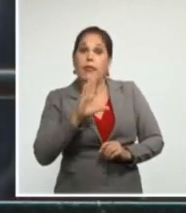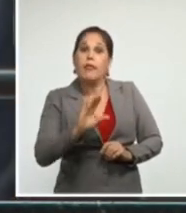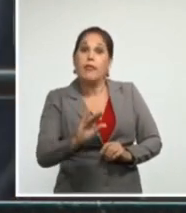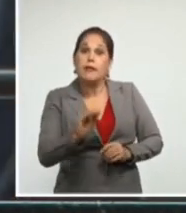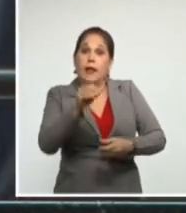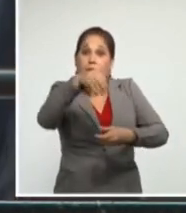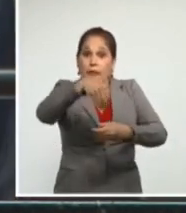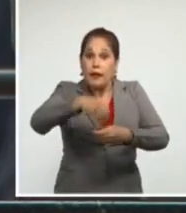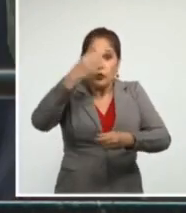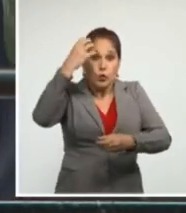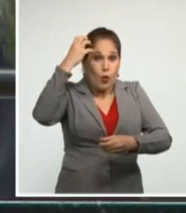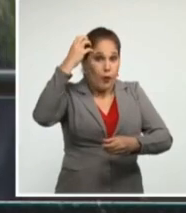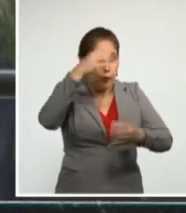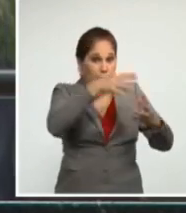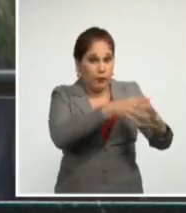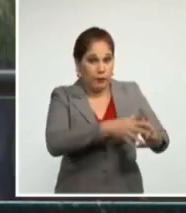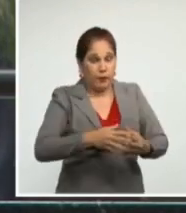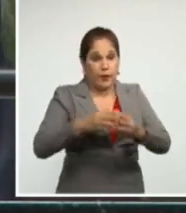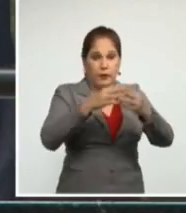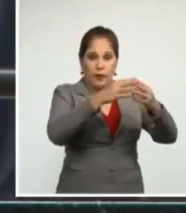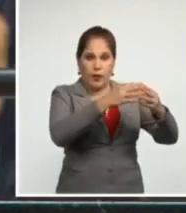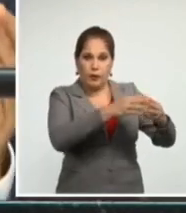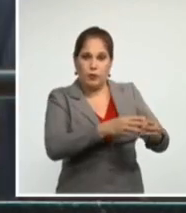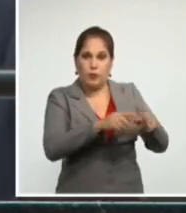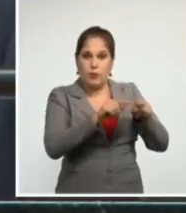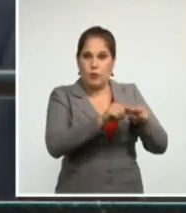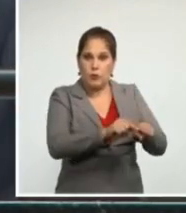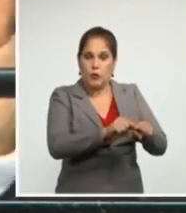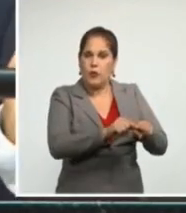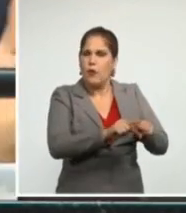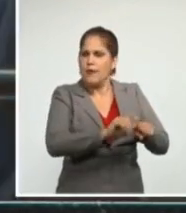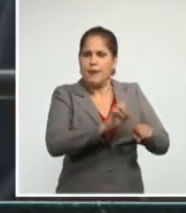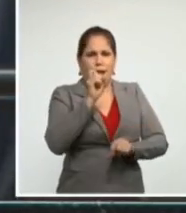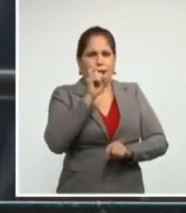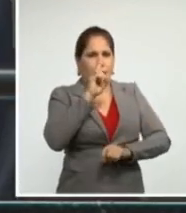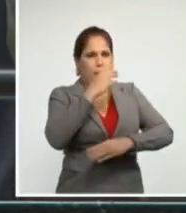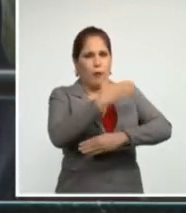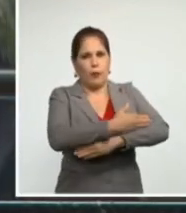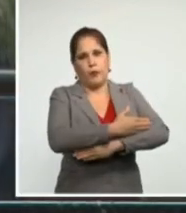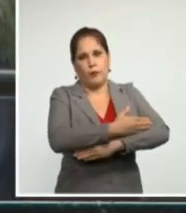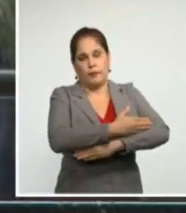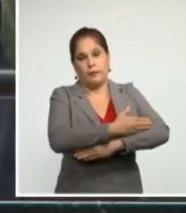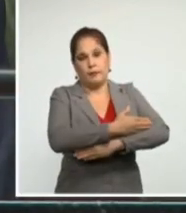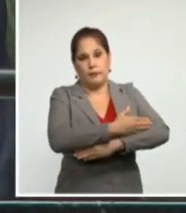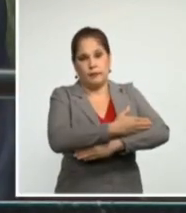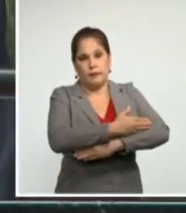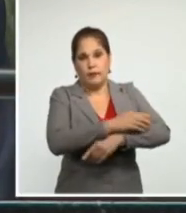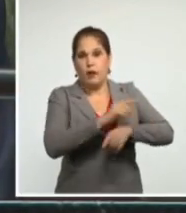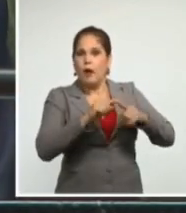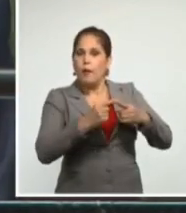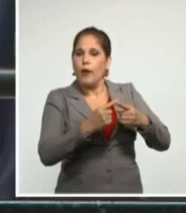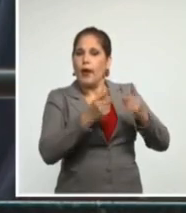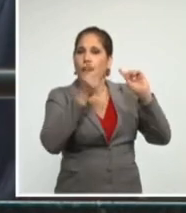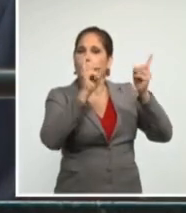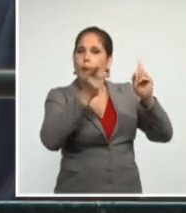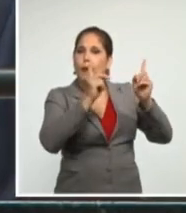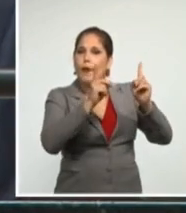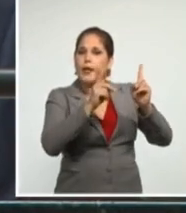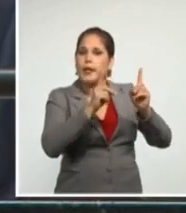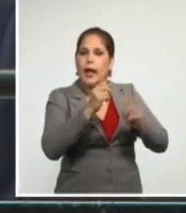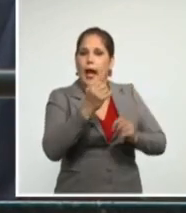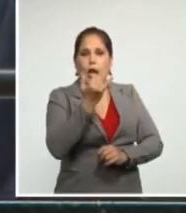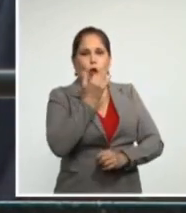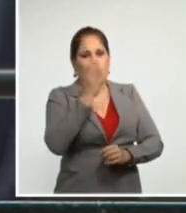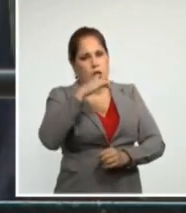del gobierno estadounidense que se debe poner fin al bloqueo porque es una política anacrónica